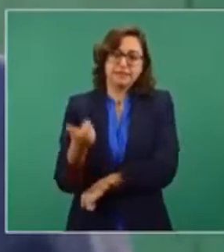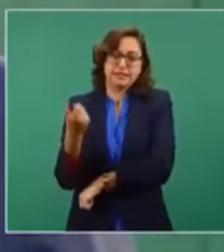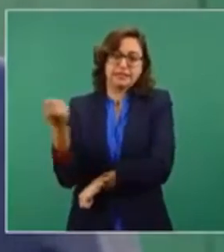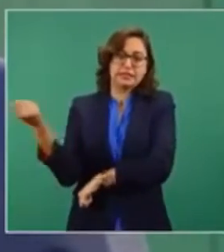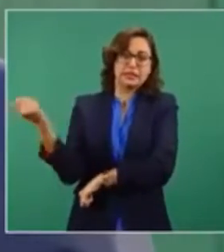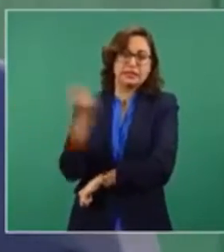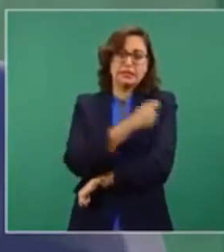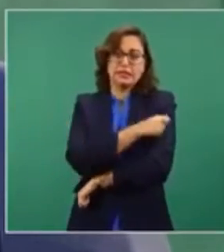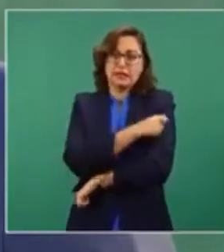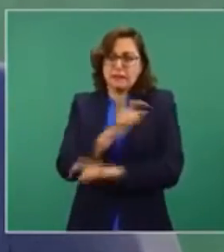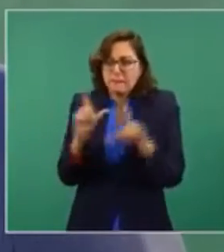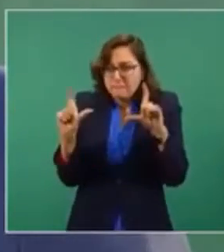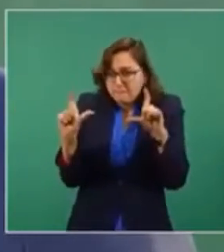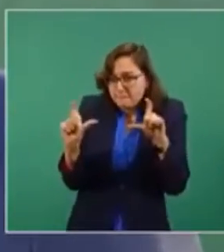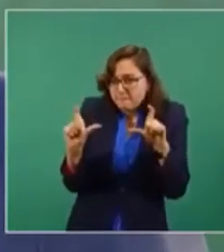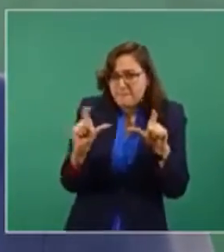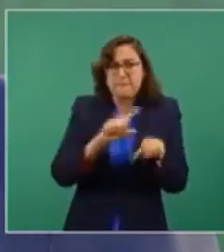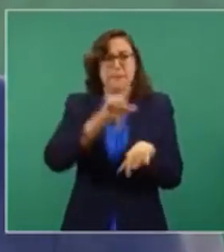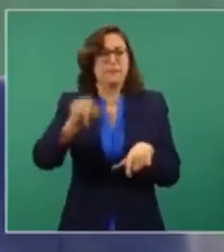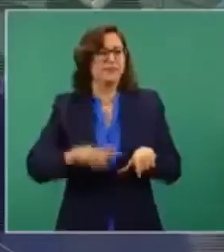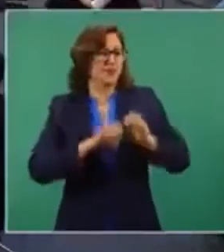¿Mande?